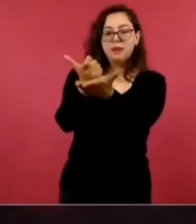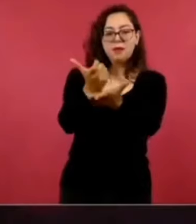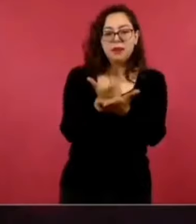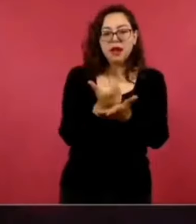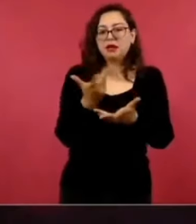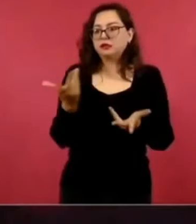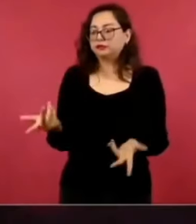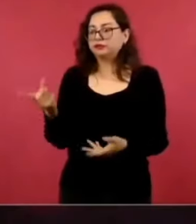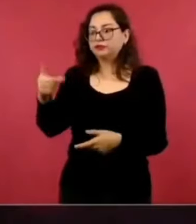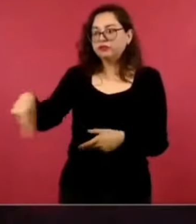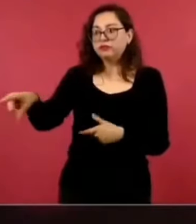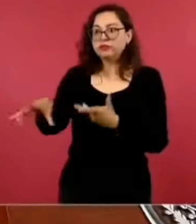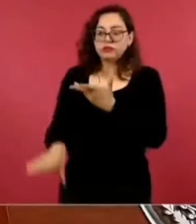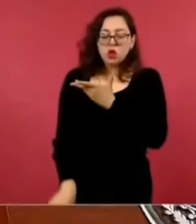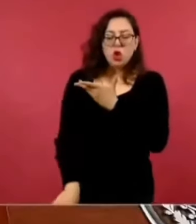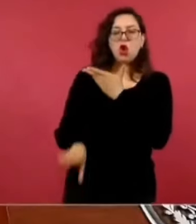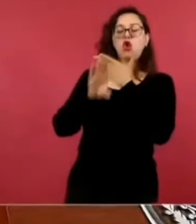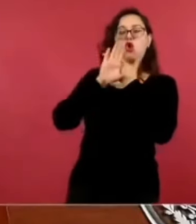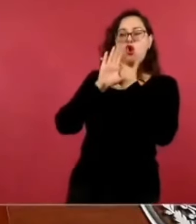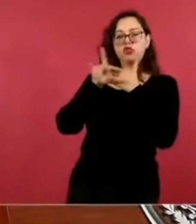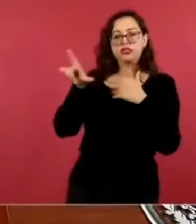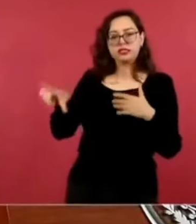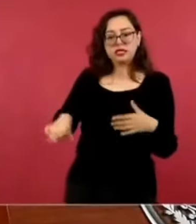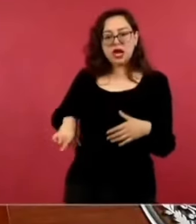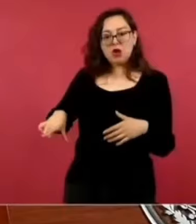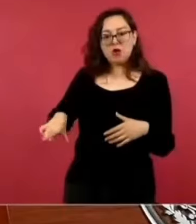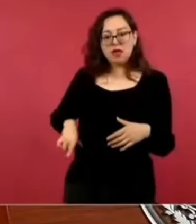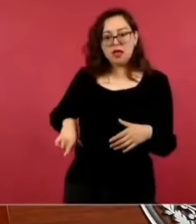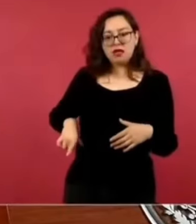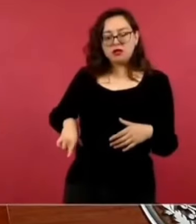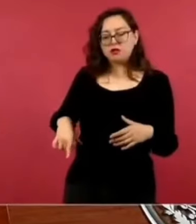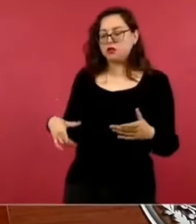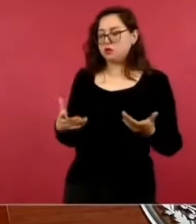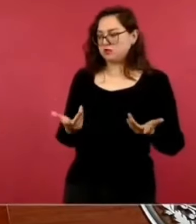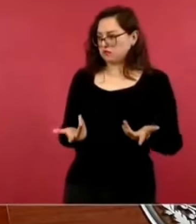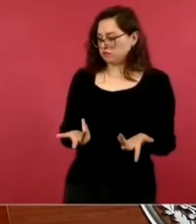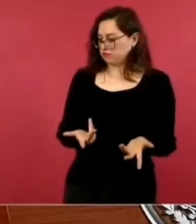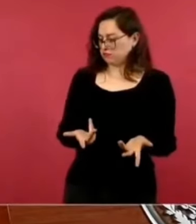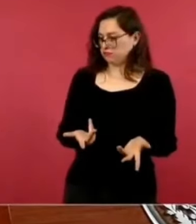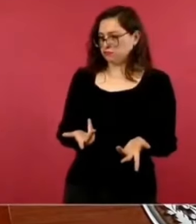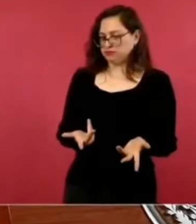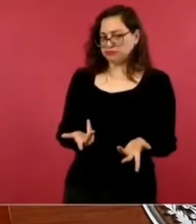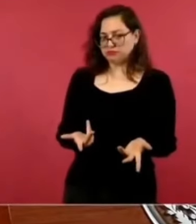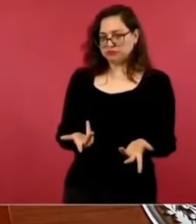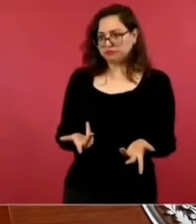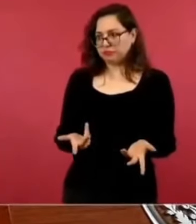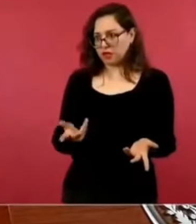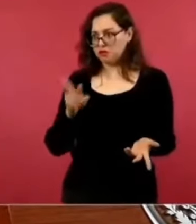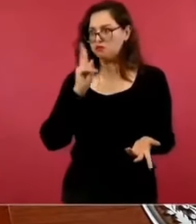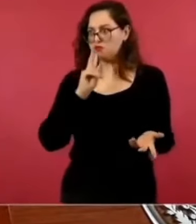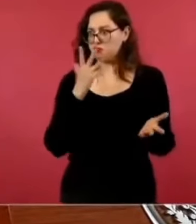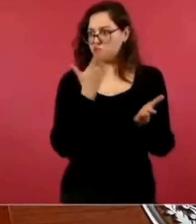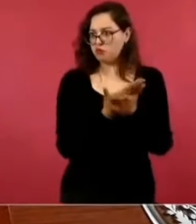están en contra de la transformación del país, y lo probamos,